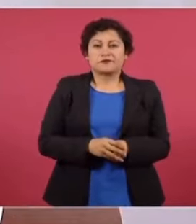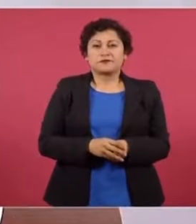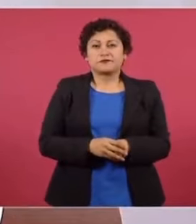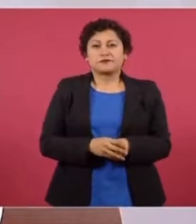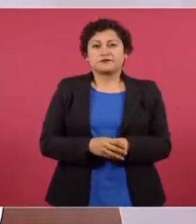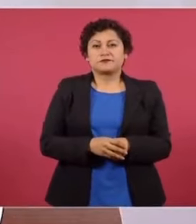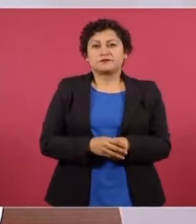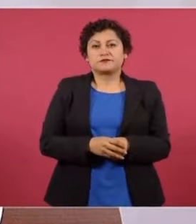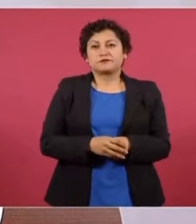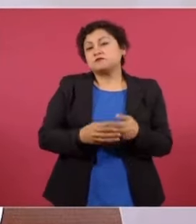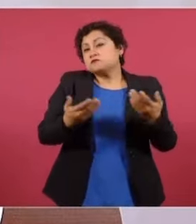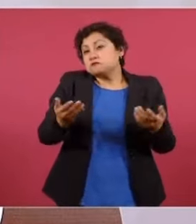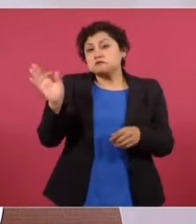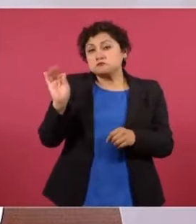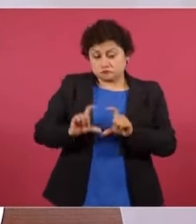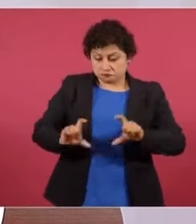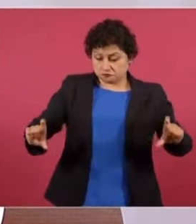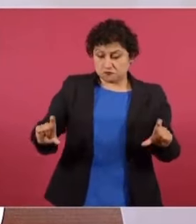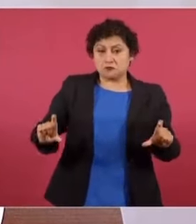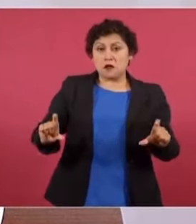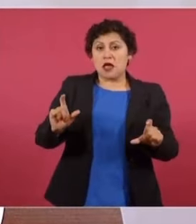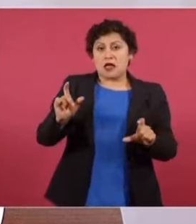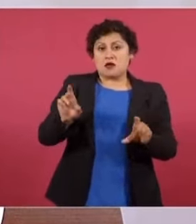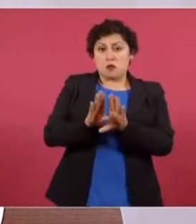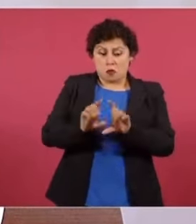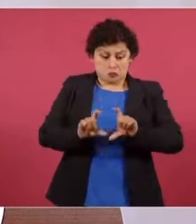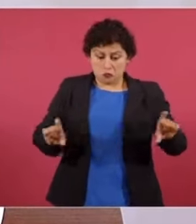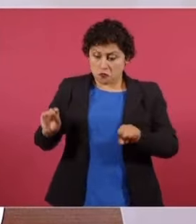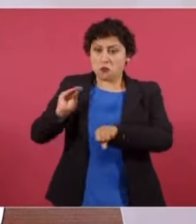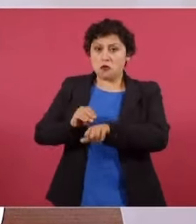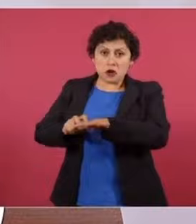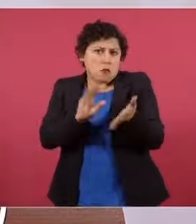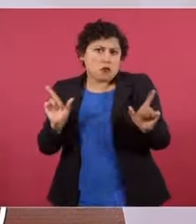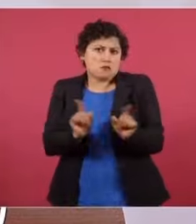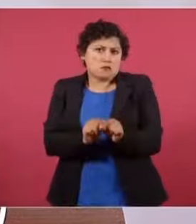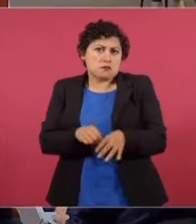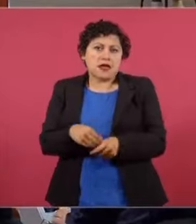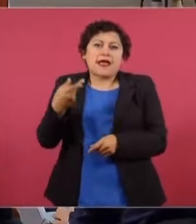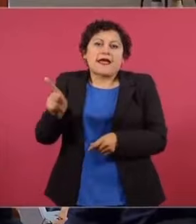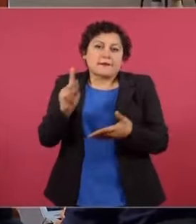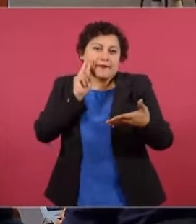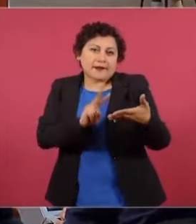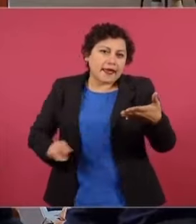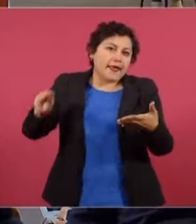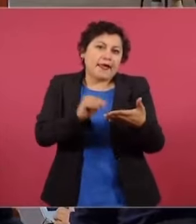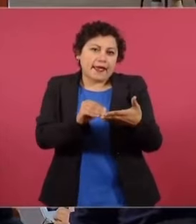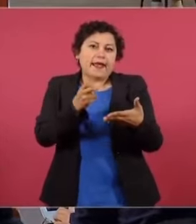pudo dejar el paraíso de los Bartlett en Cancún o en Quintana Roo? Pero era